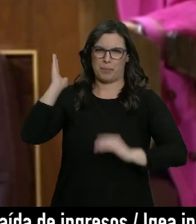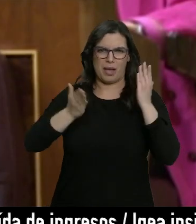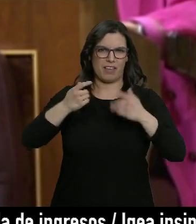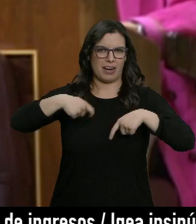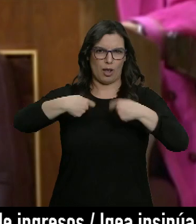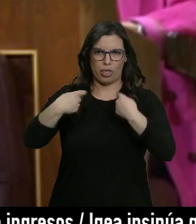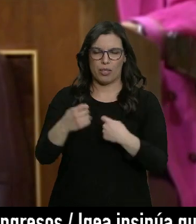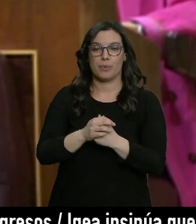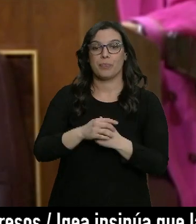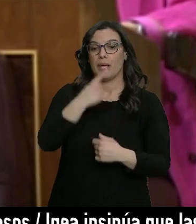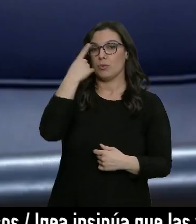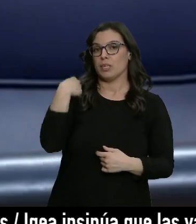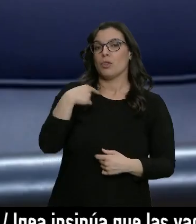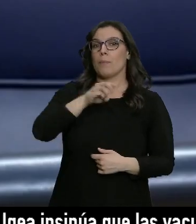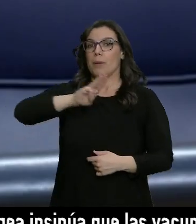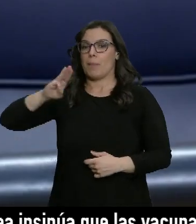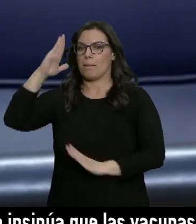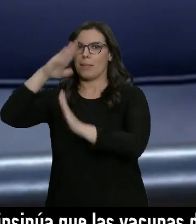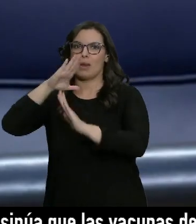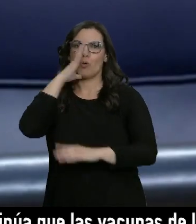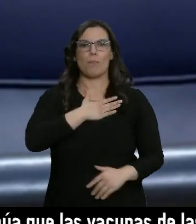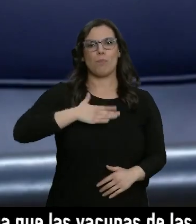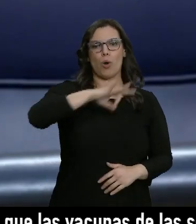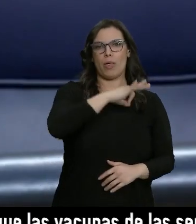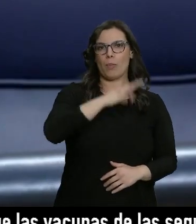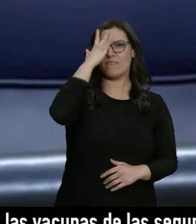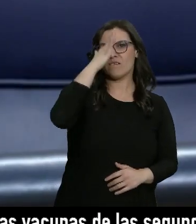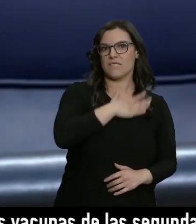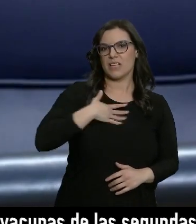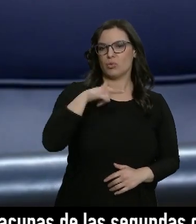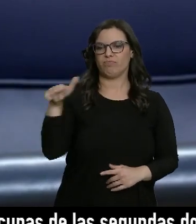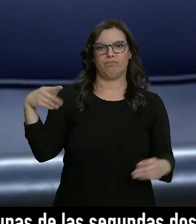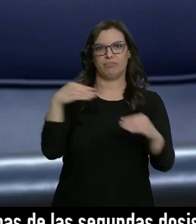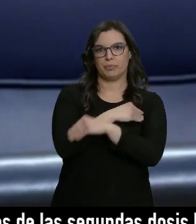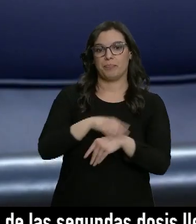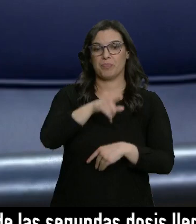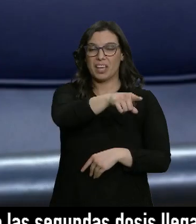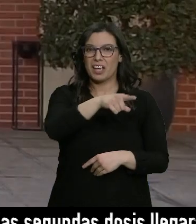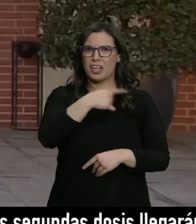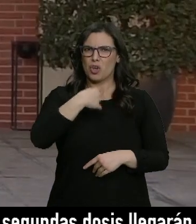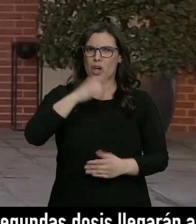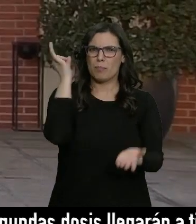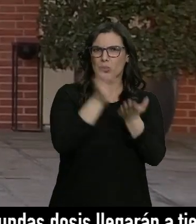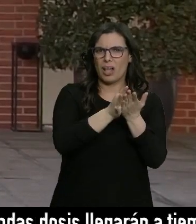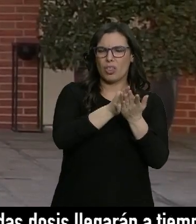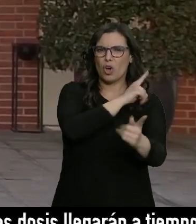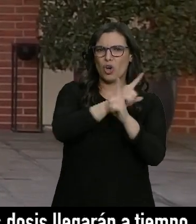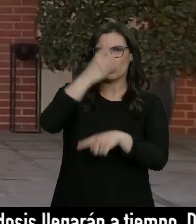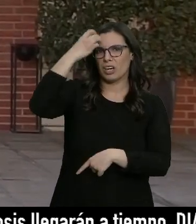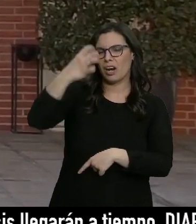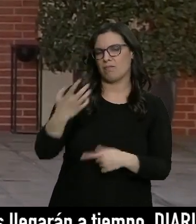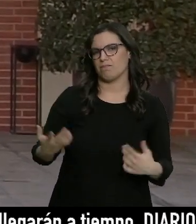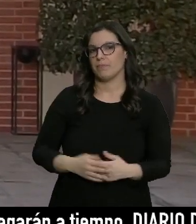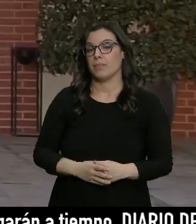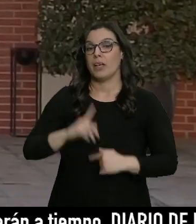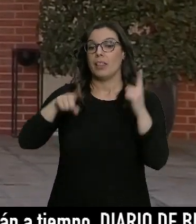pasado los populares pararon las conversaciones por las pretensiones de Podemos. A un partido imputado que arremete contra el Rey. Después el gobierno llegó a